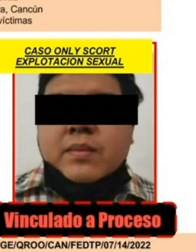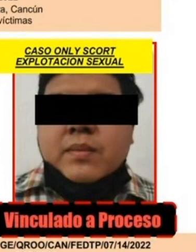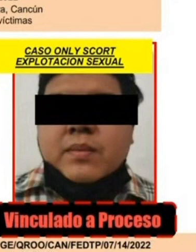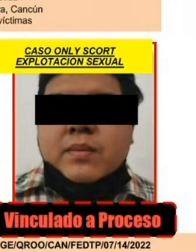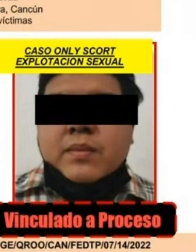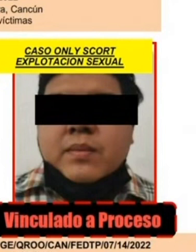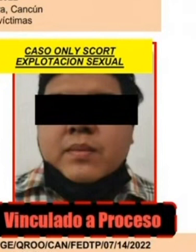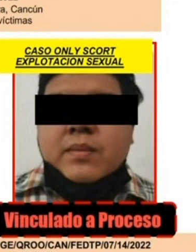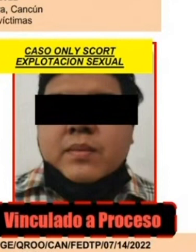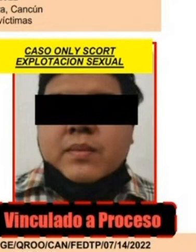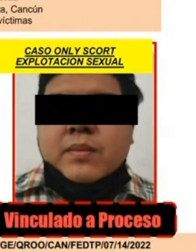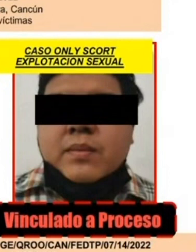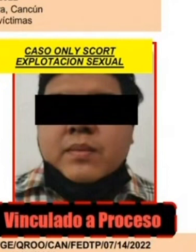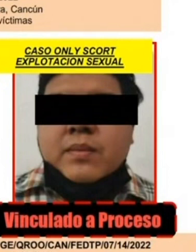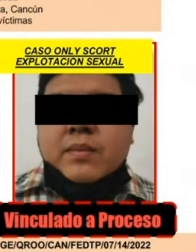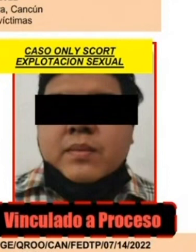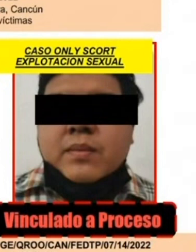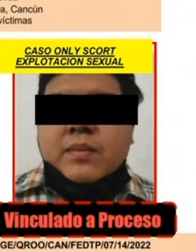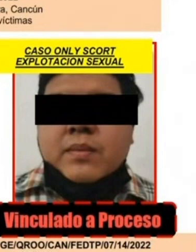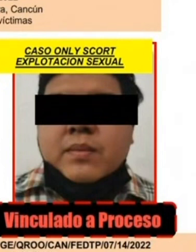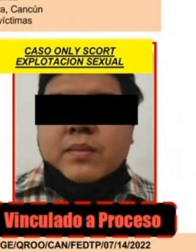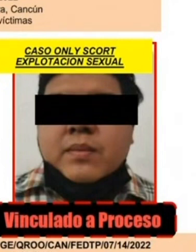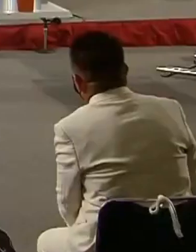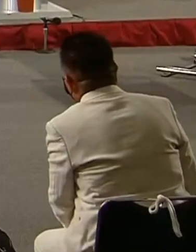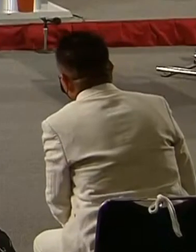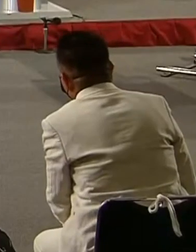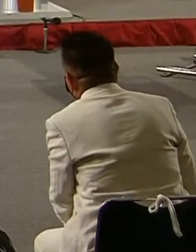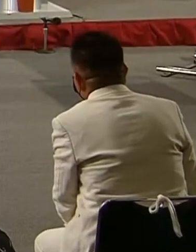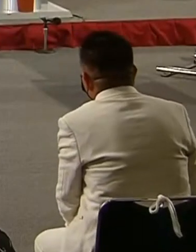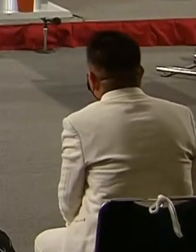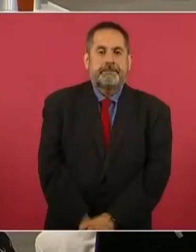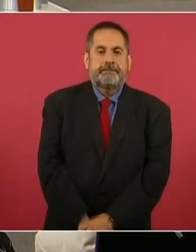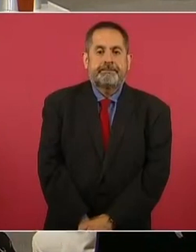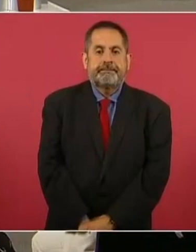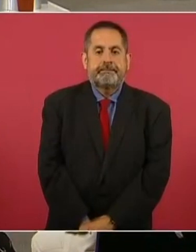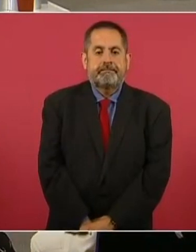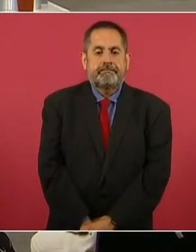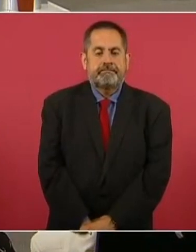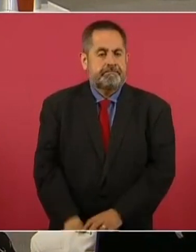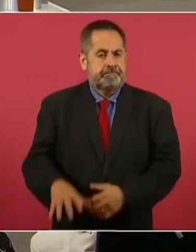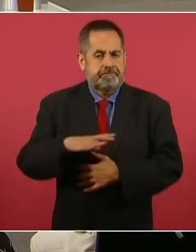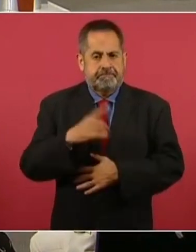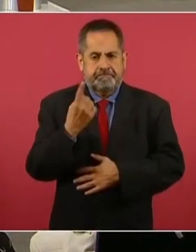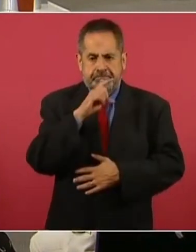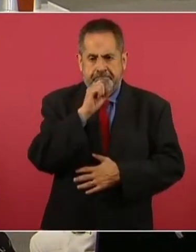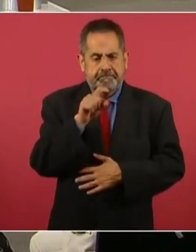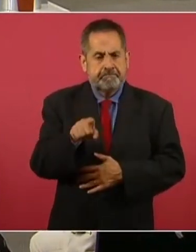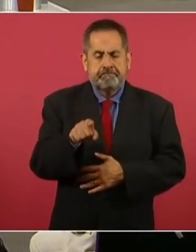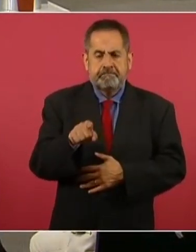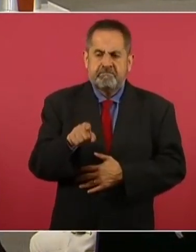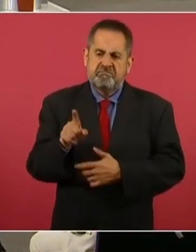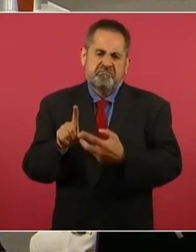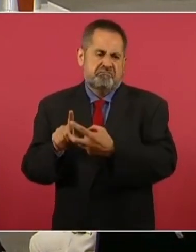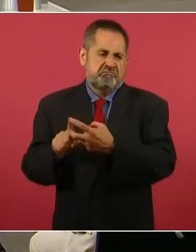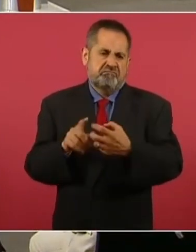o de prostitución infantil a través de la explotación sexual y hay un caso también de trabajo